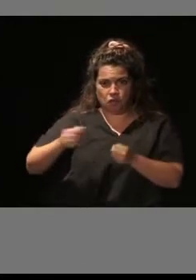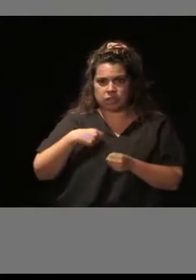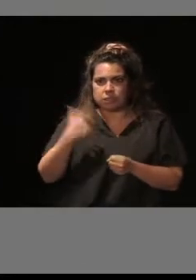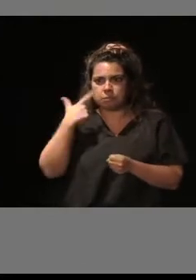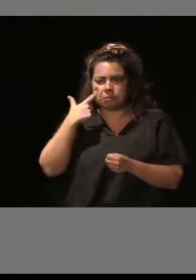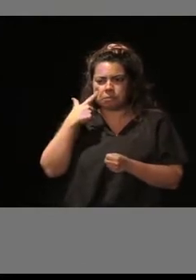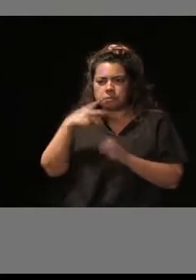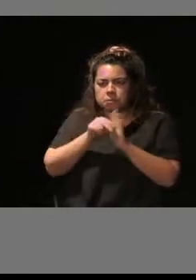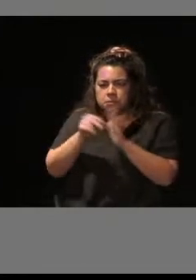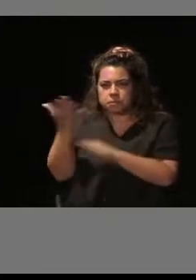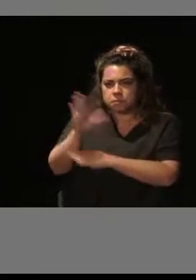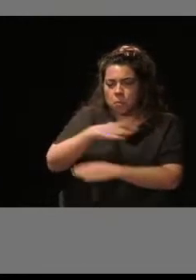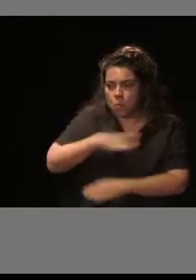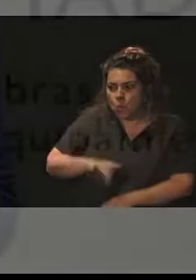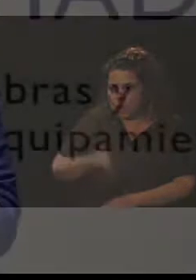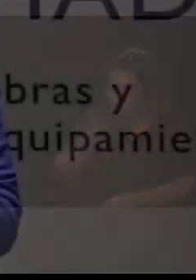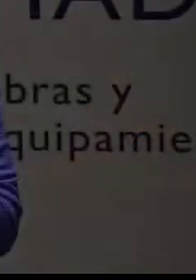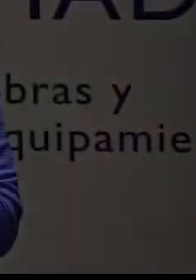Es un minutito.